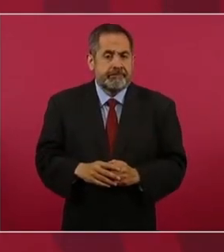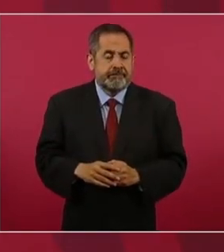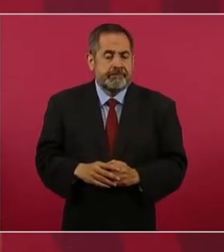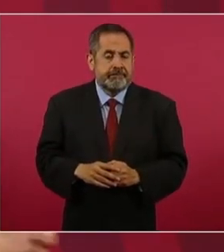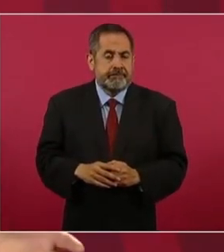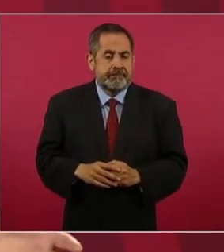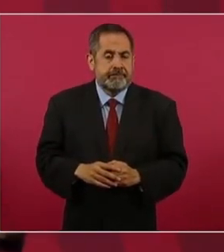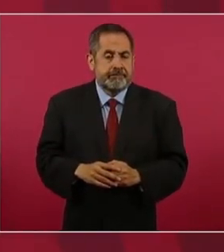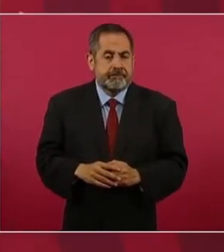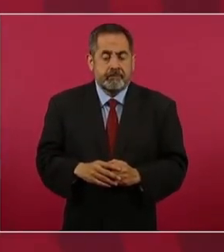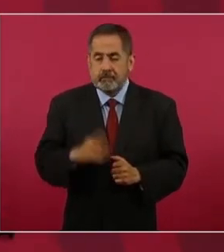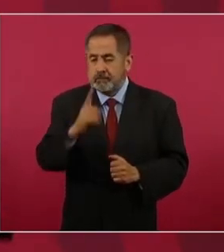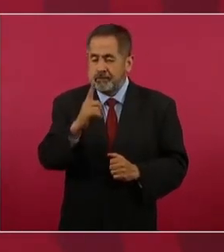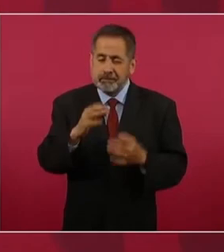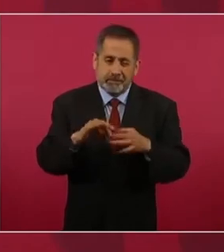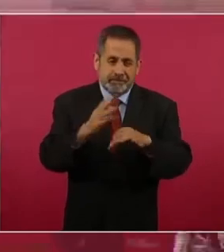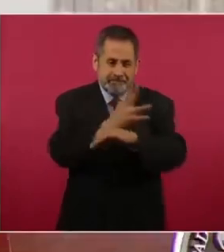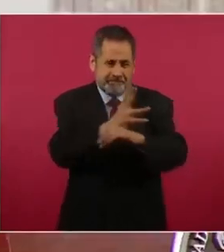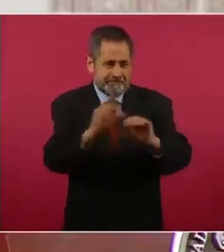la transparencia.